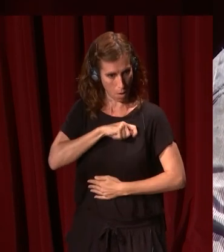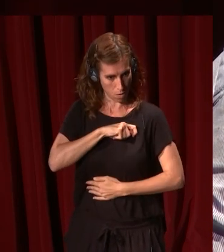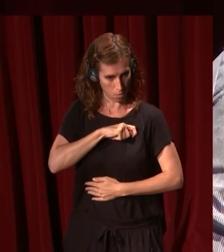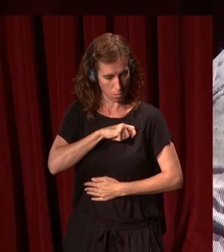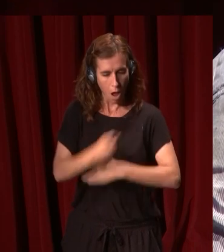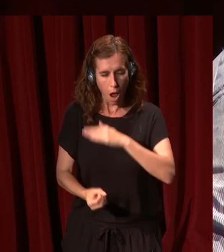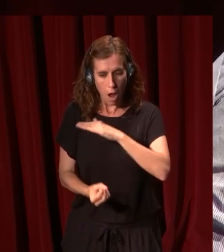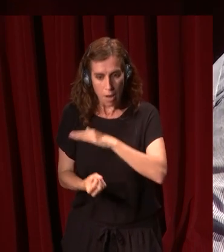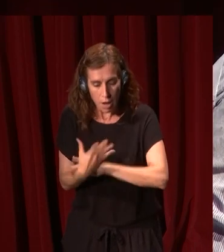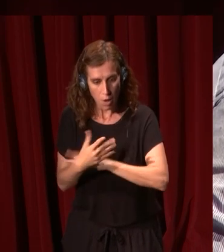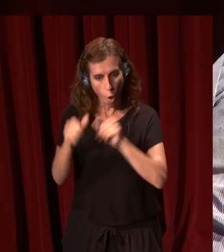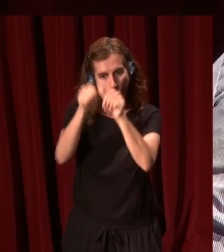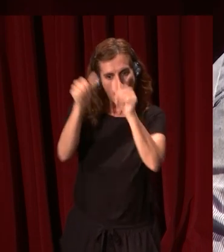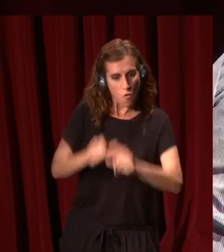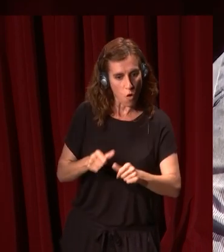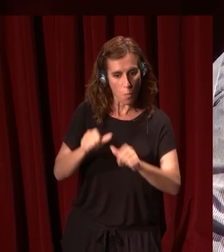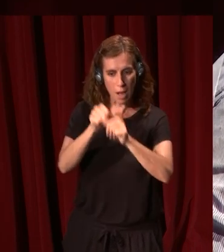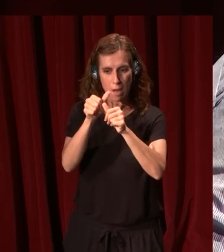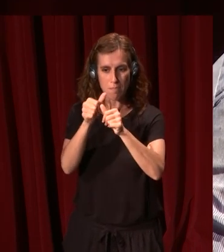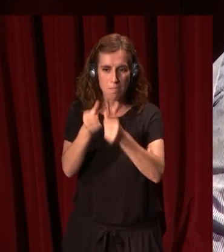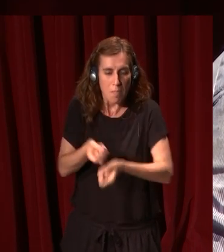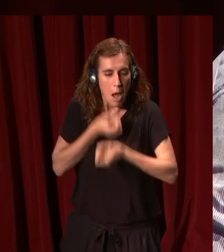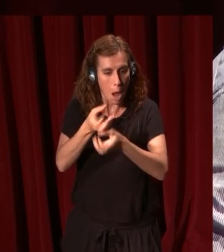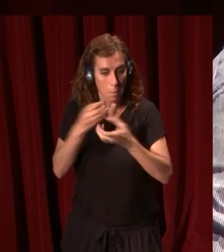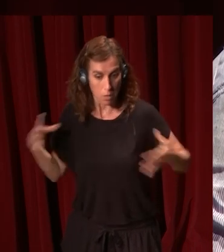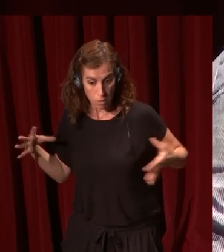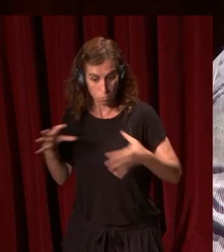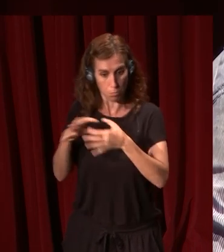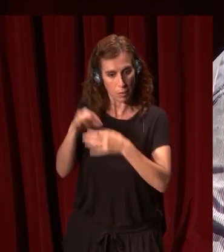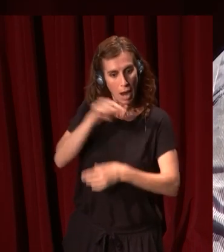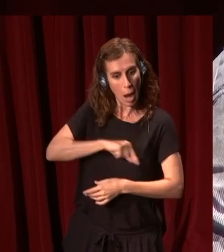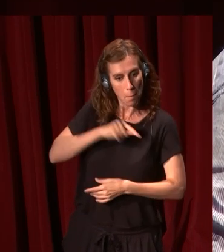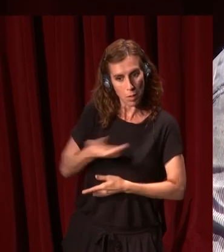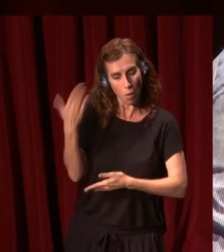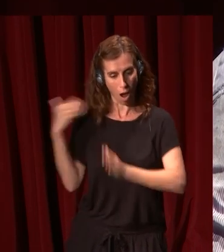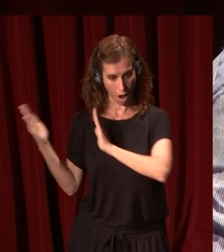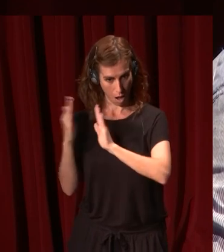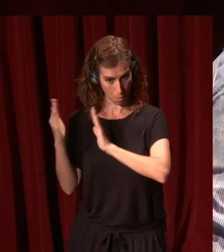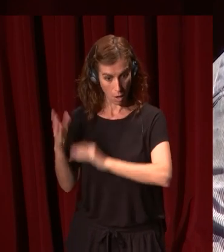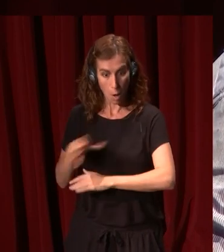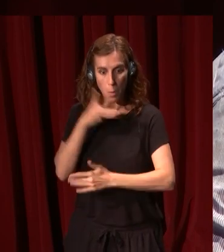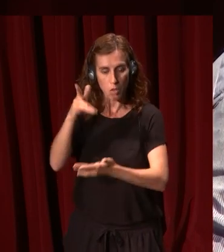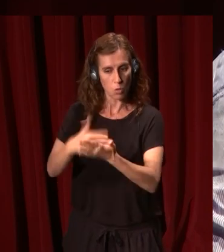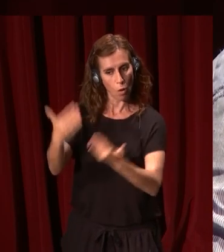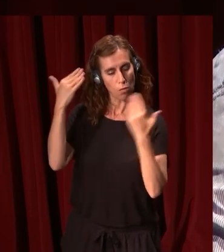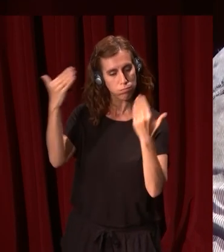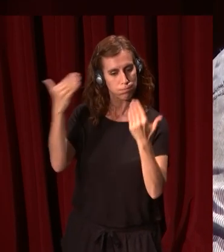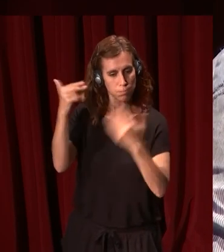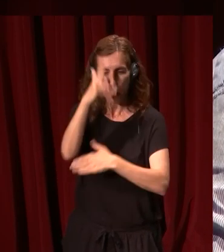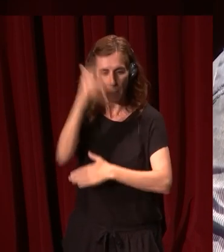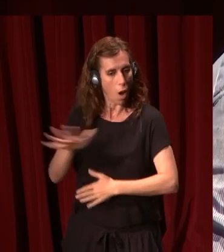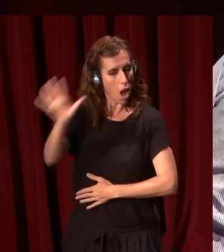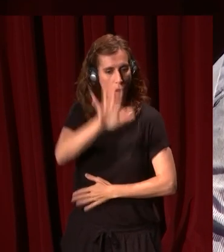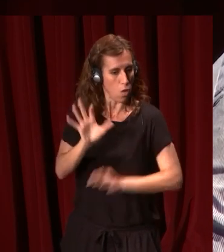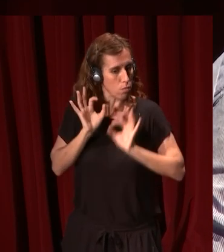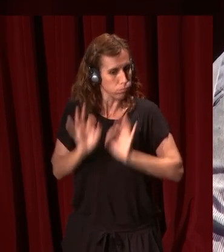creando a un tiempo las formas y el modo de expresión que se correspondían con el espíritu de aquel pueblo. Por eso fue aclamado en vida como el verdadero pintor nacional,